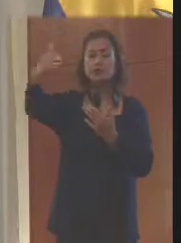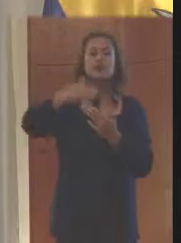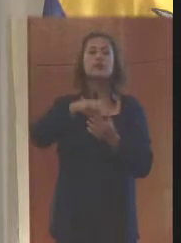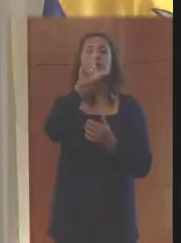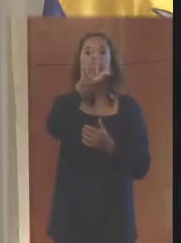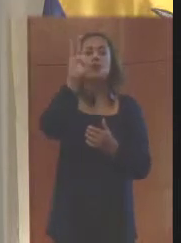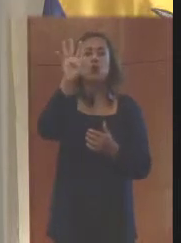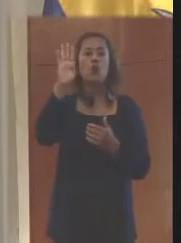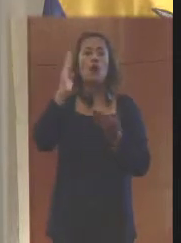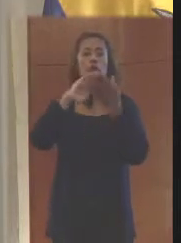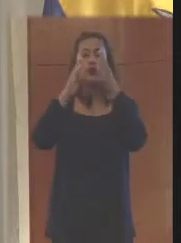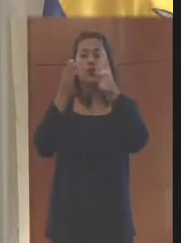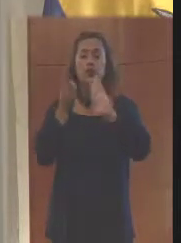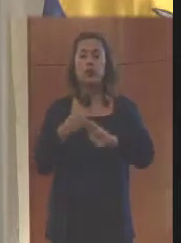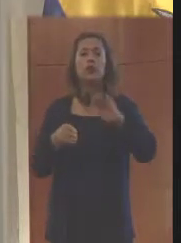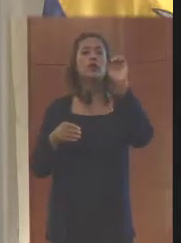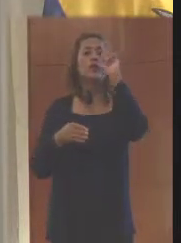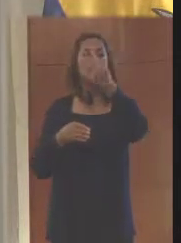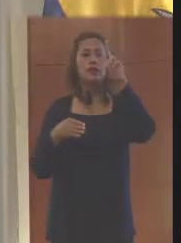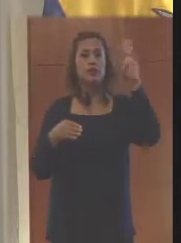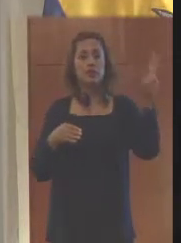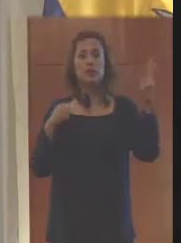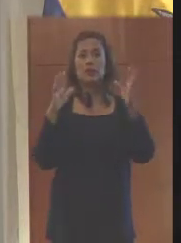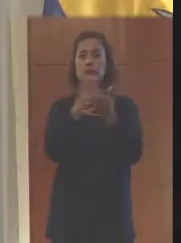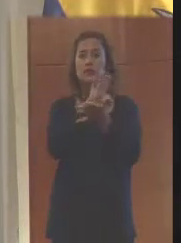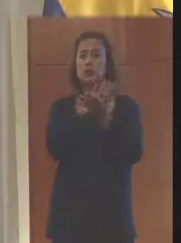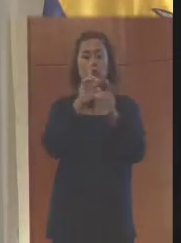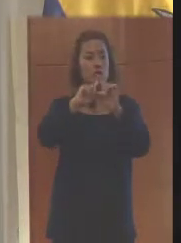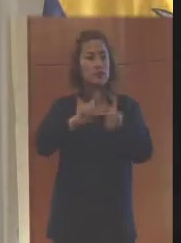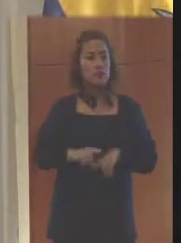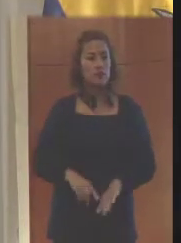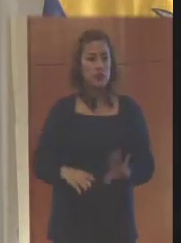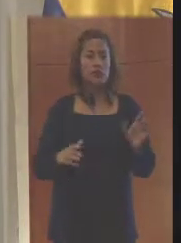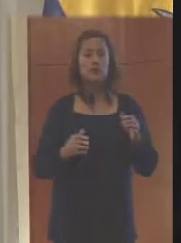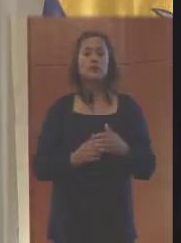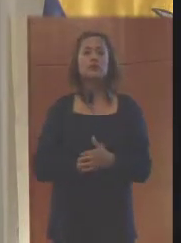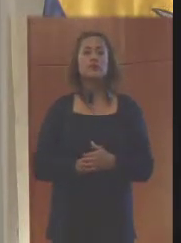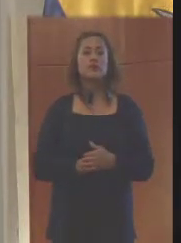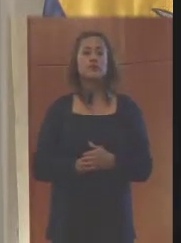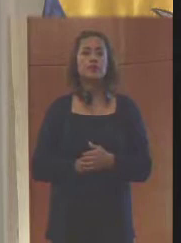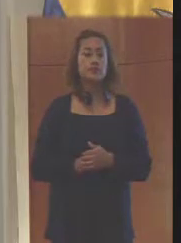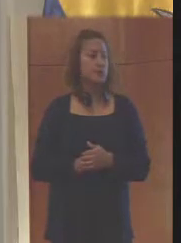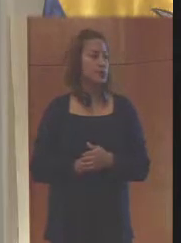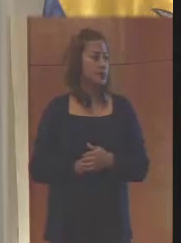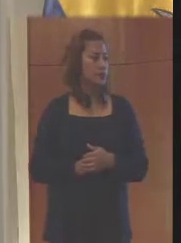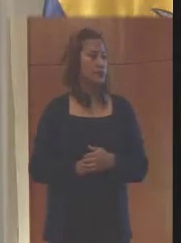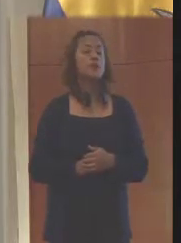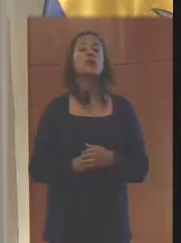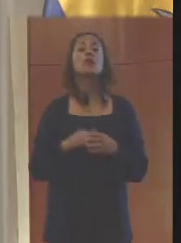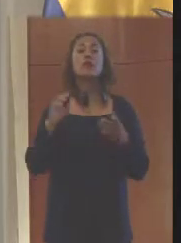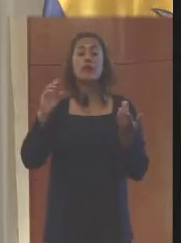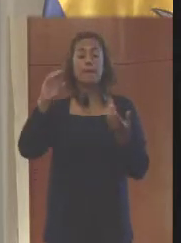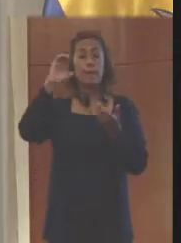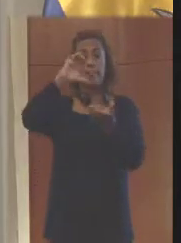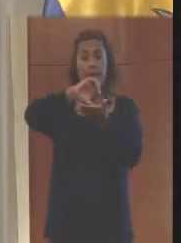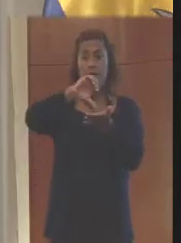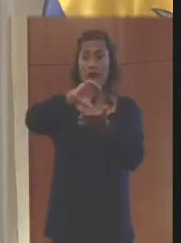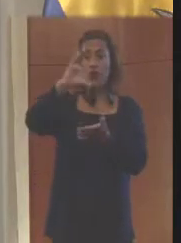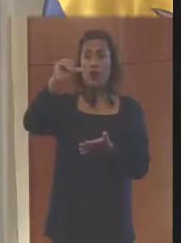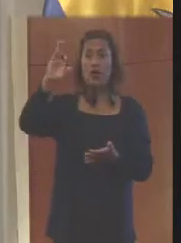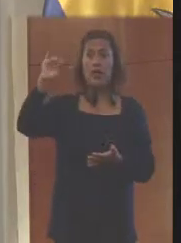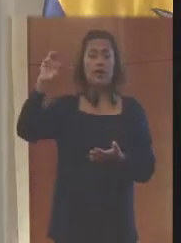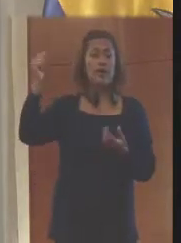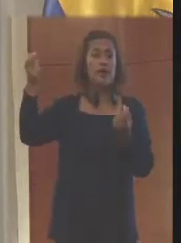comunidades y 26 instituciones educativas. Y Cartagena, Colombia, dicen que es la